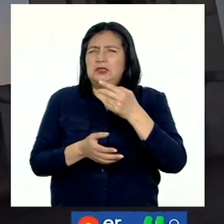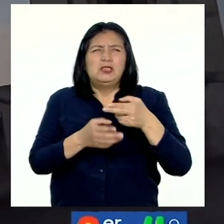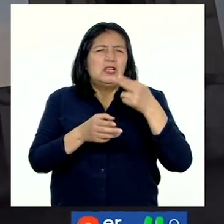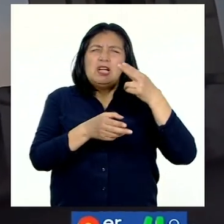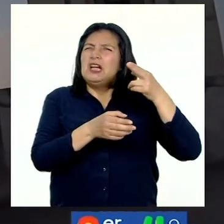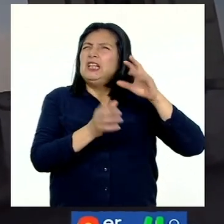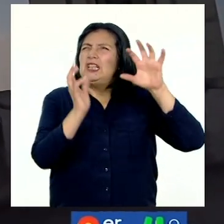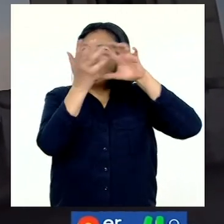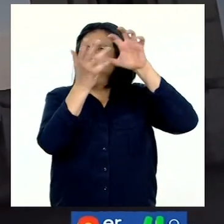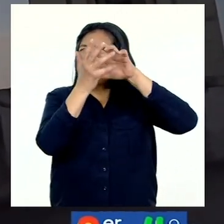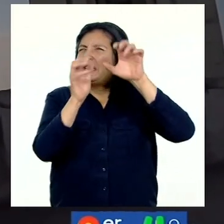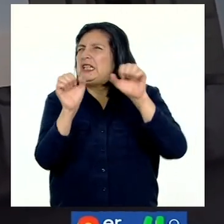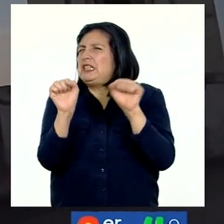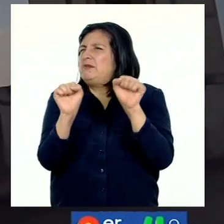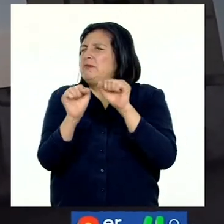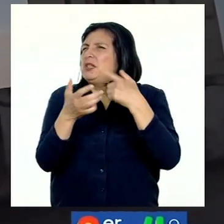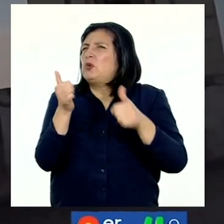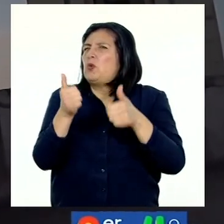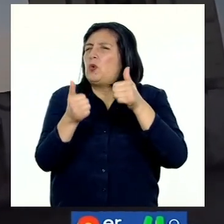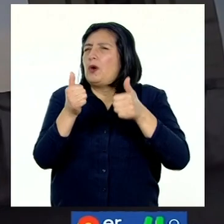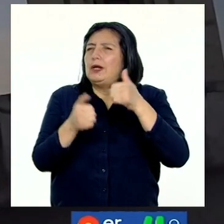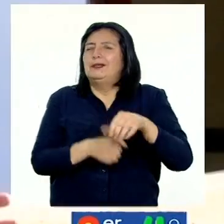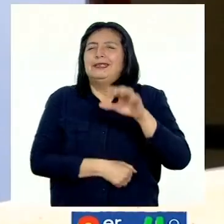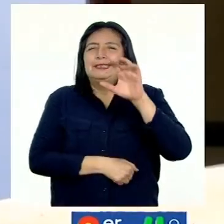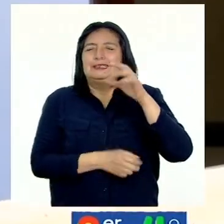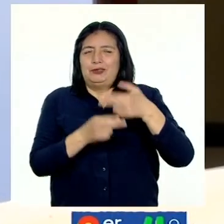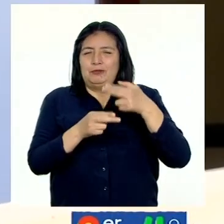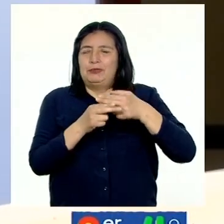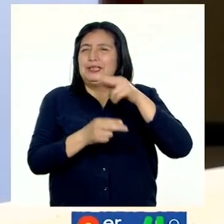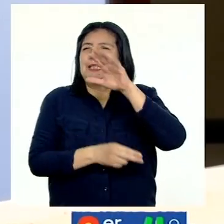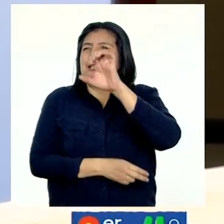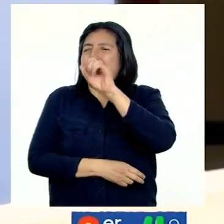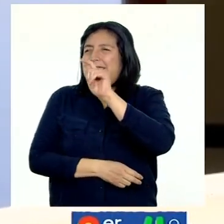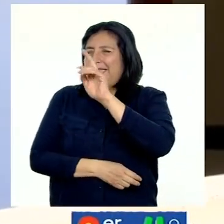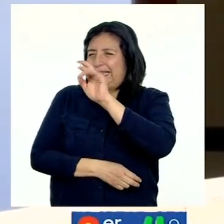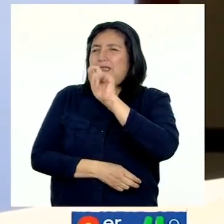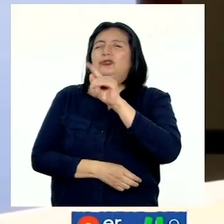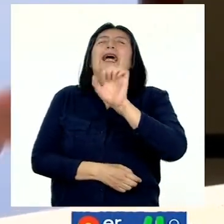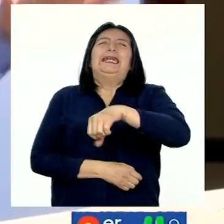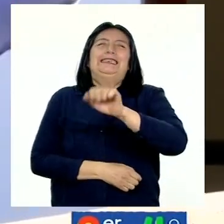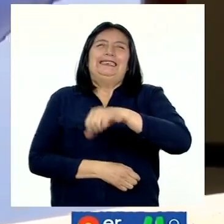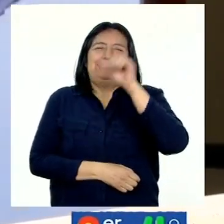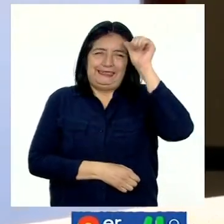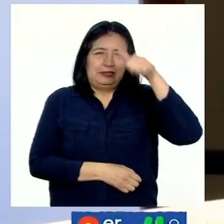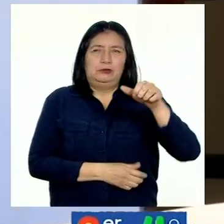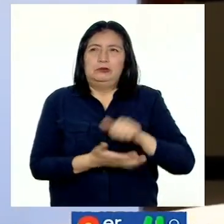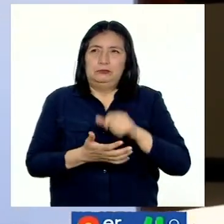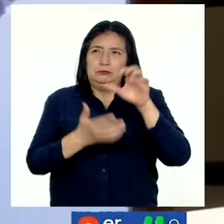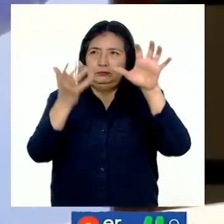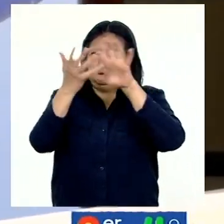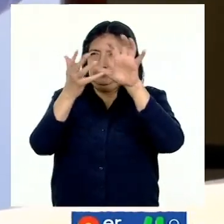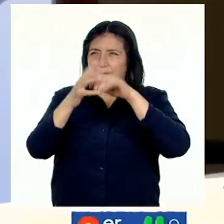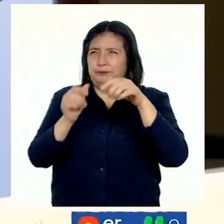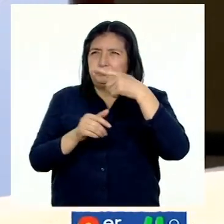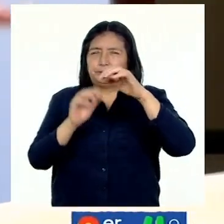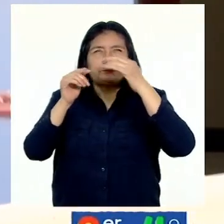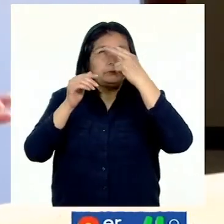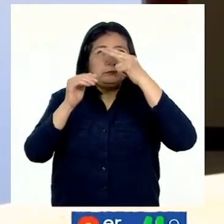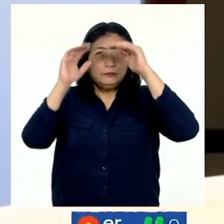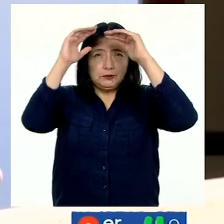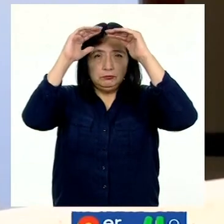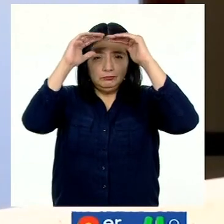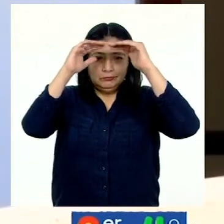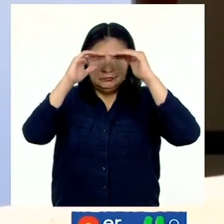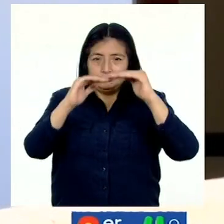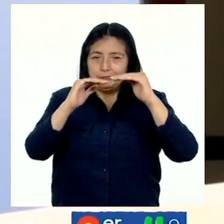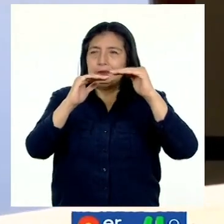típica de Lima en el invierno? Las nubes tipo estratos. Estratos, ahí está. Ya me acordé. Exactamente. Esas nubes son bastante bajas, como verás.